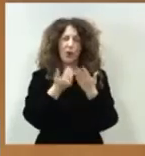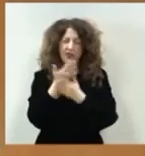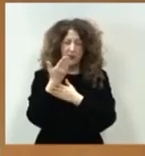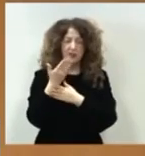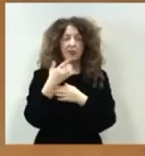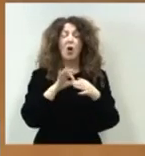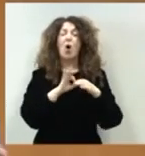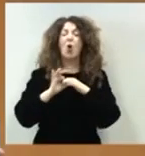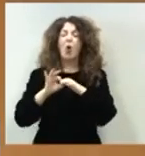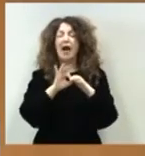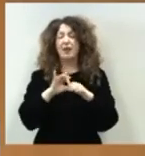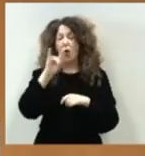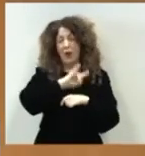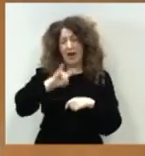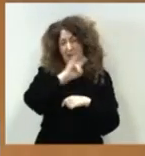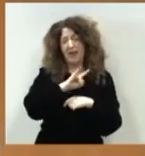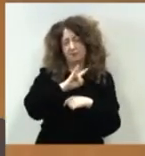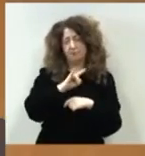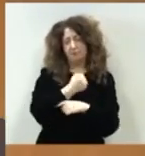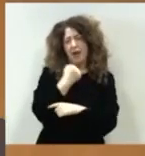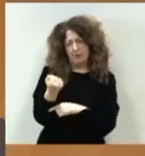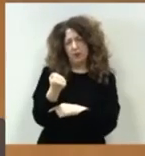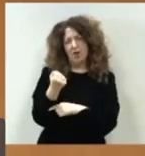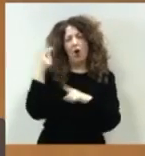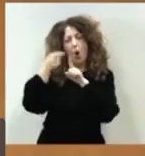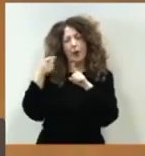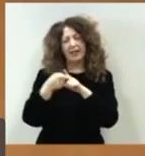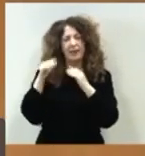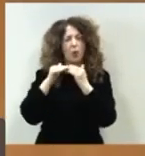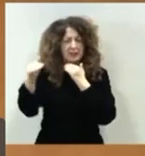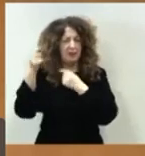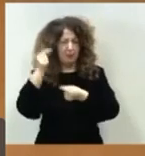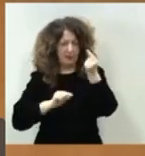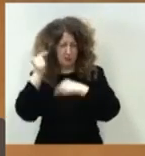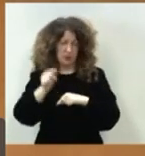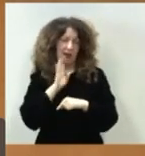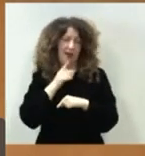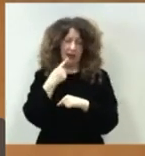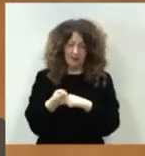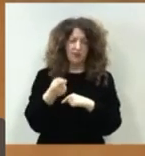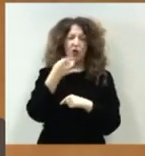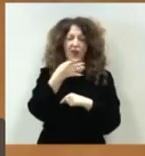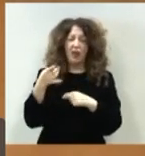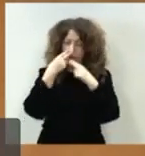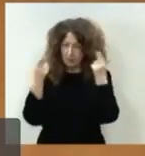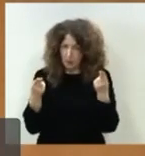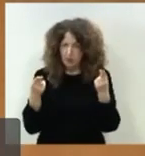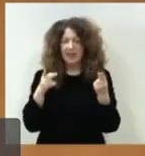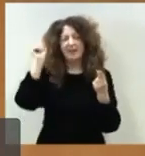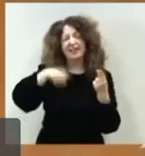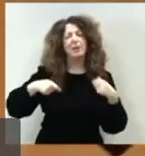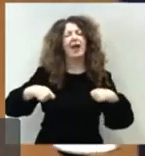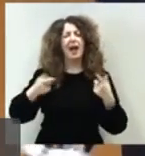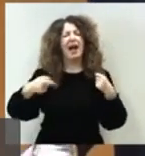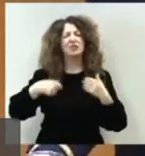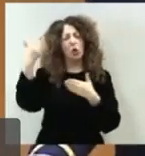Coalición Canaria va a respaldar, como le dije antes, estos objetivos de estabilidad presupuestaria, de deuda pública y de límite